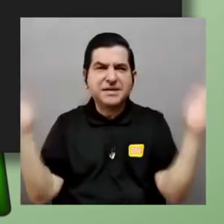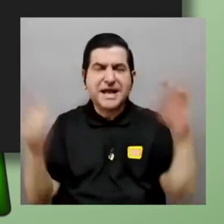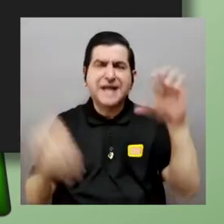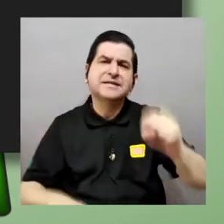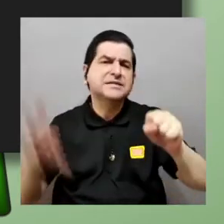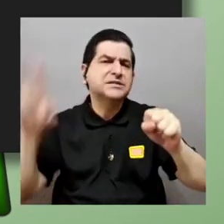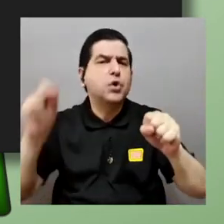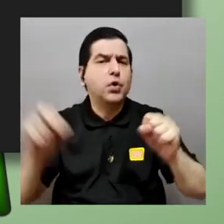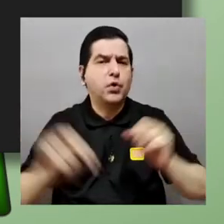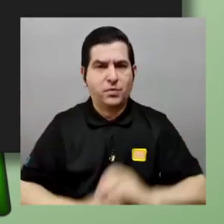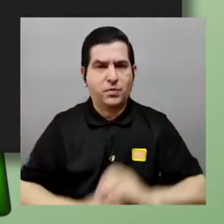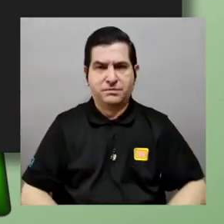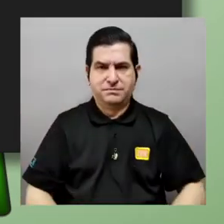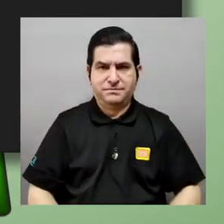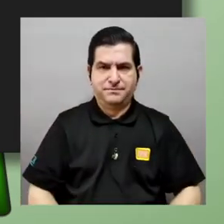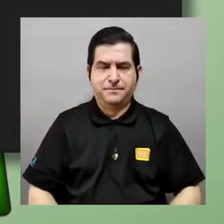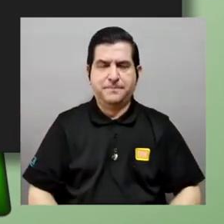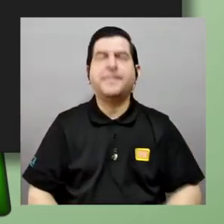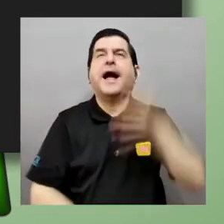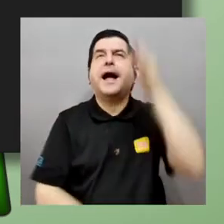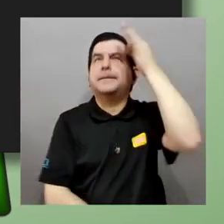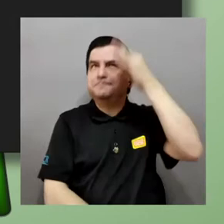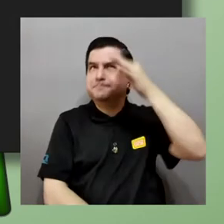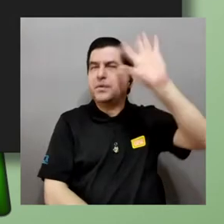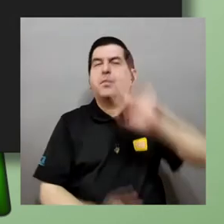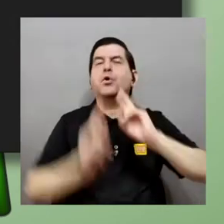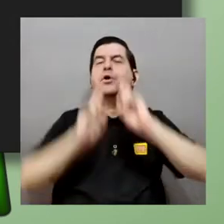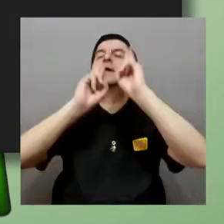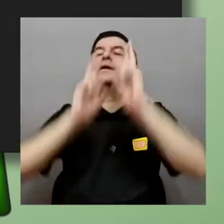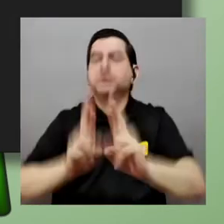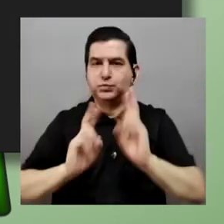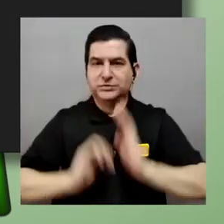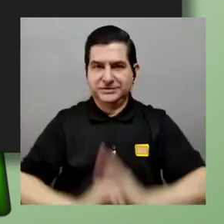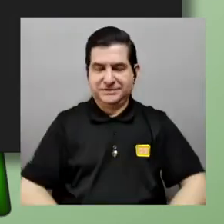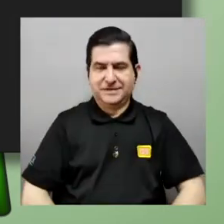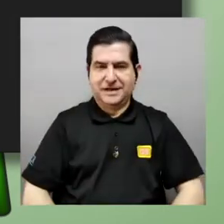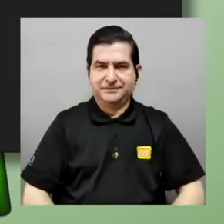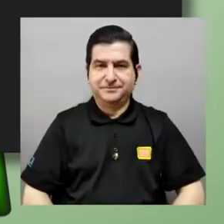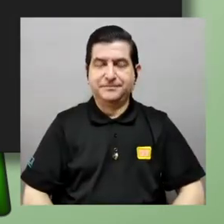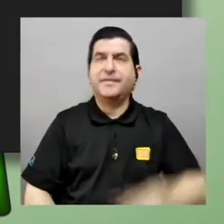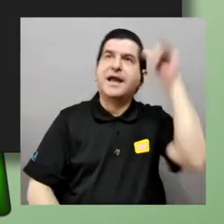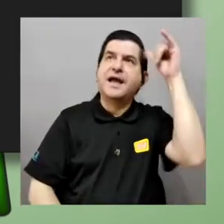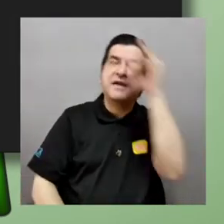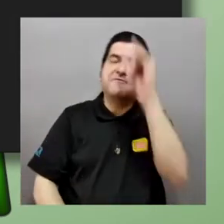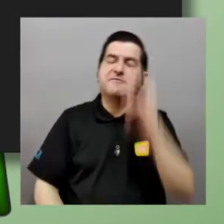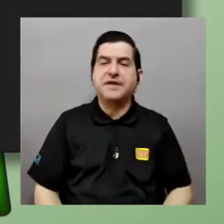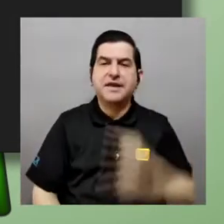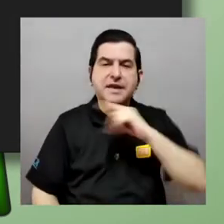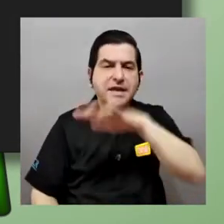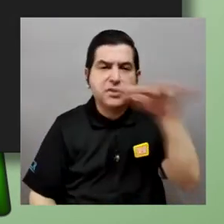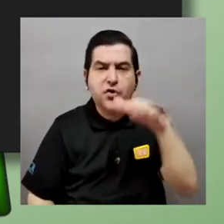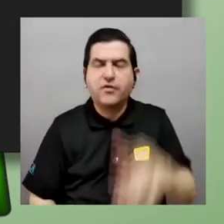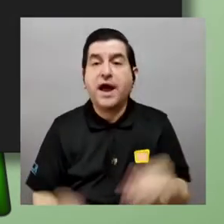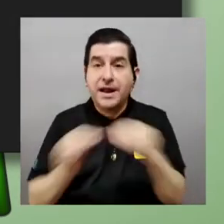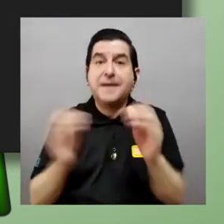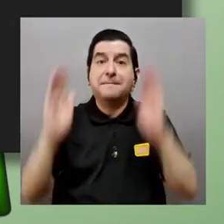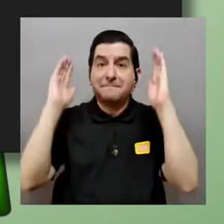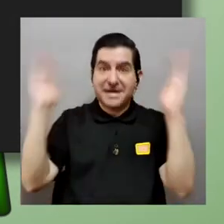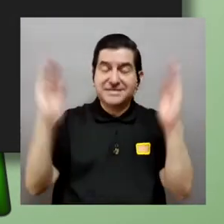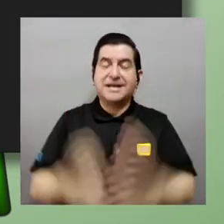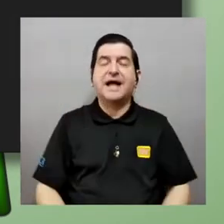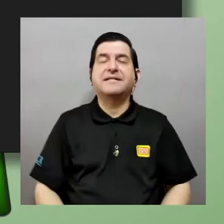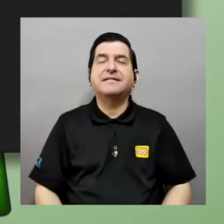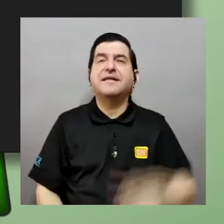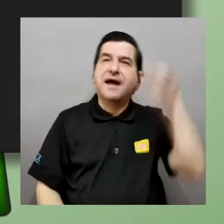entonces vamos a suponer la respuesta es el infinito de los reales es estrictamente más grande que el infinito de los